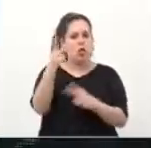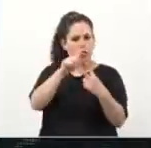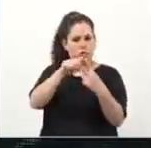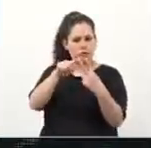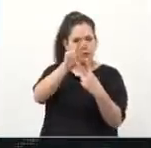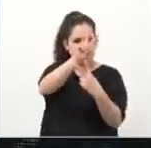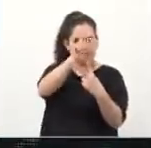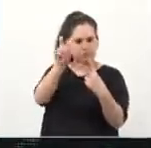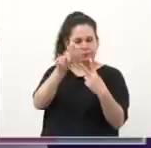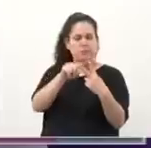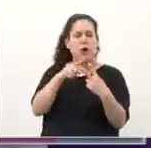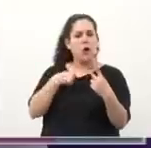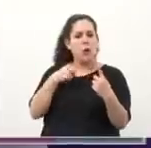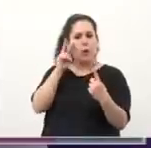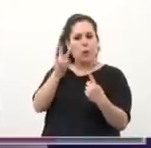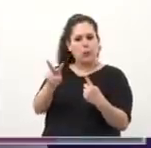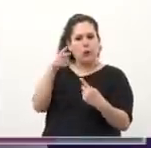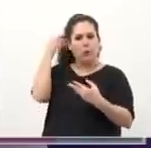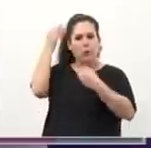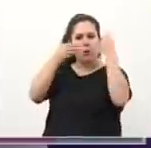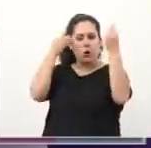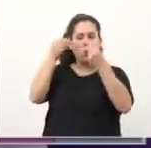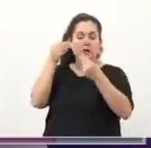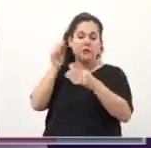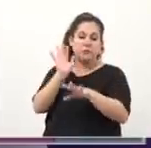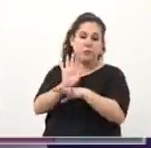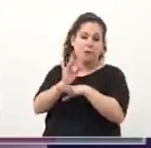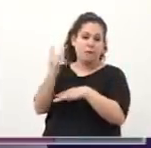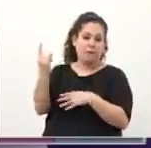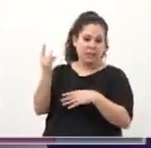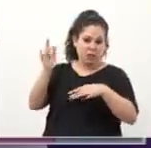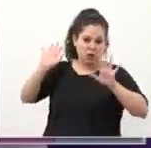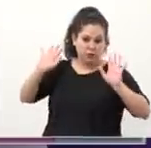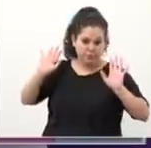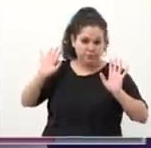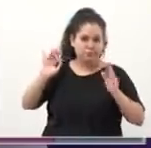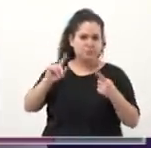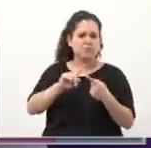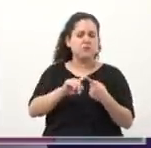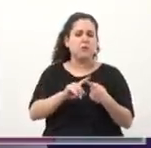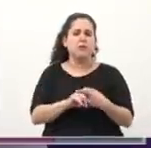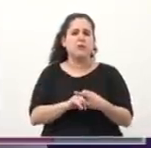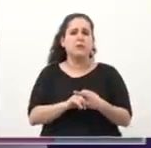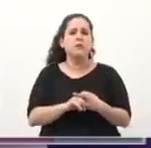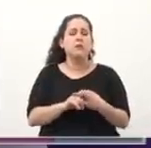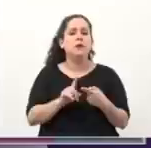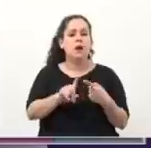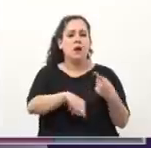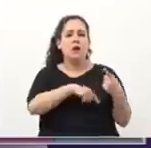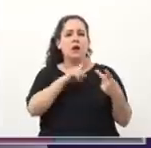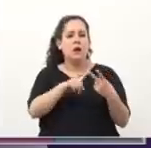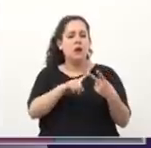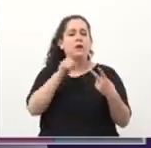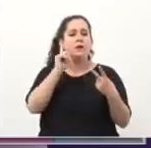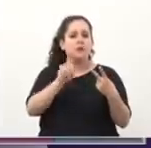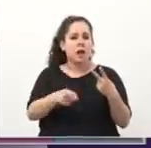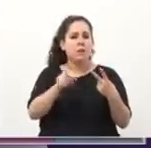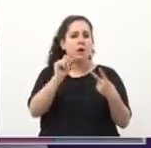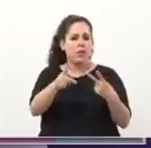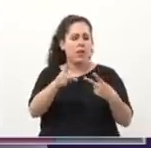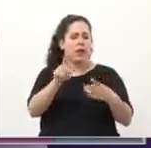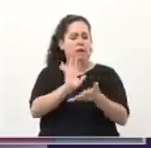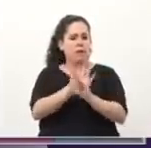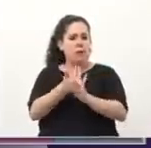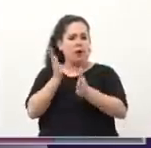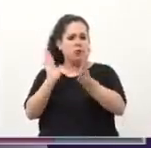Yo vi con preocupación dos definiciones tuyas. La primera, la defensa de las pistolas Taser, que la ONU las considera un elemento de tortura.